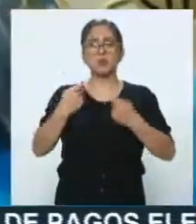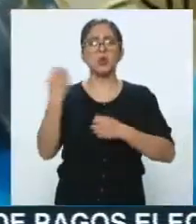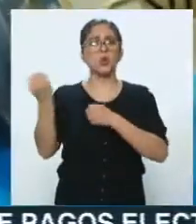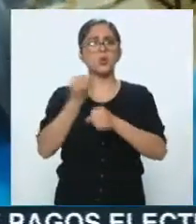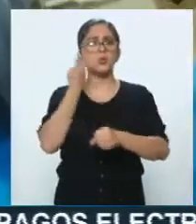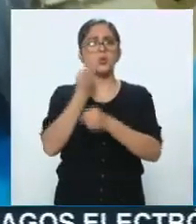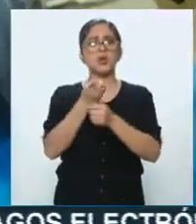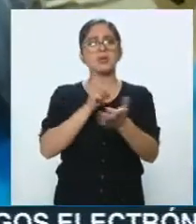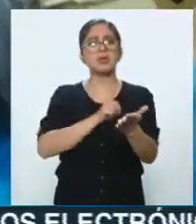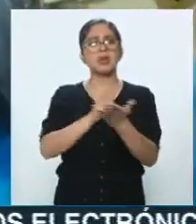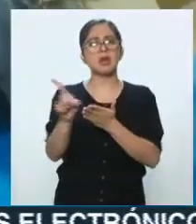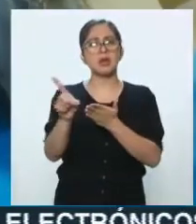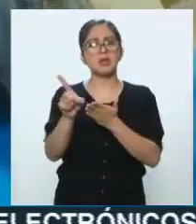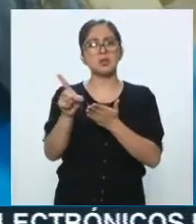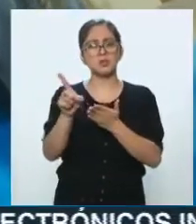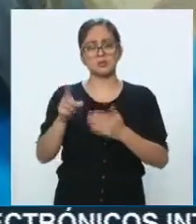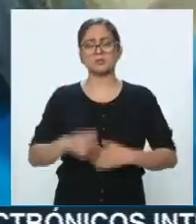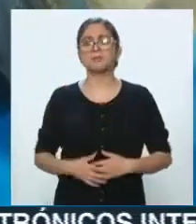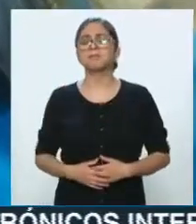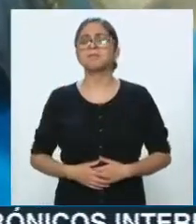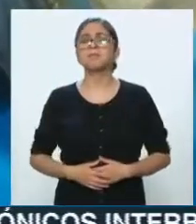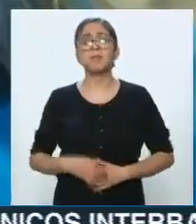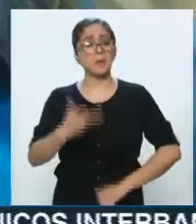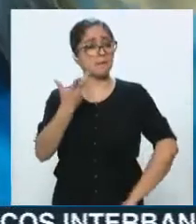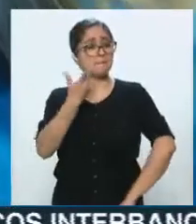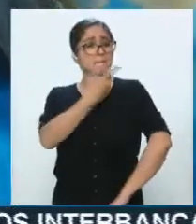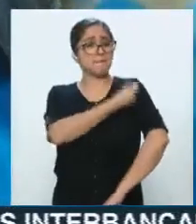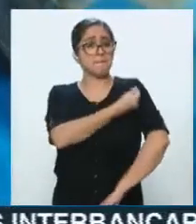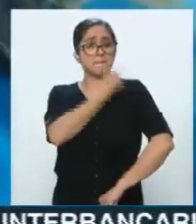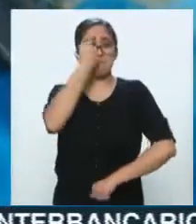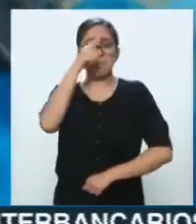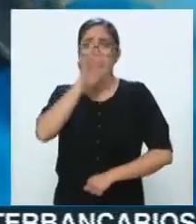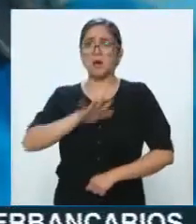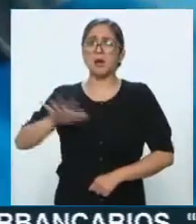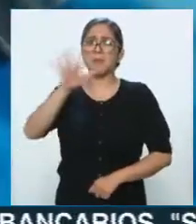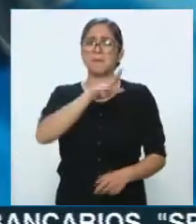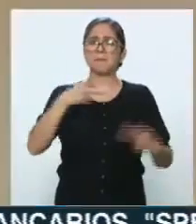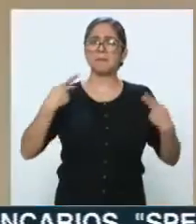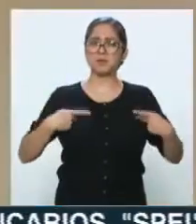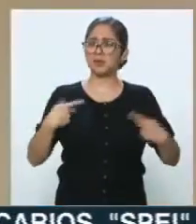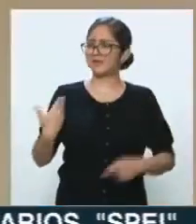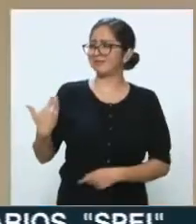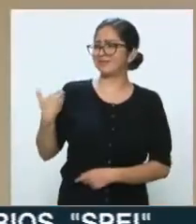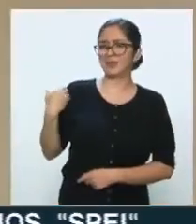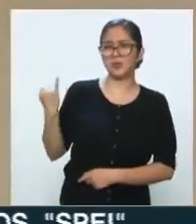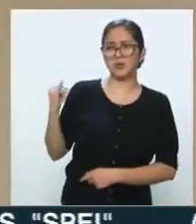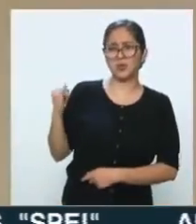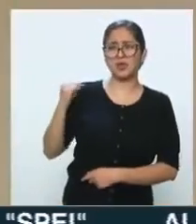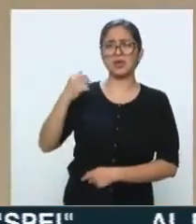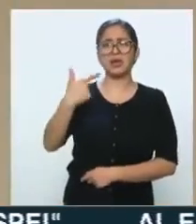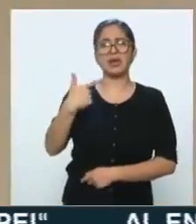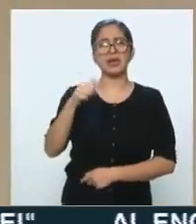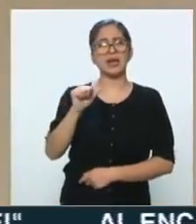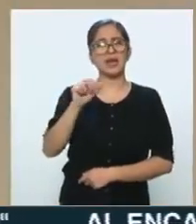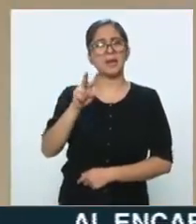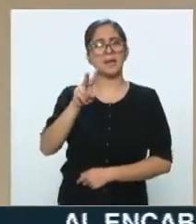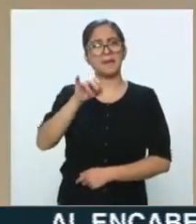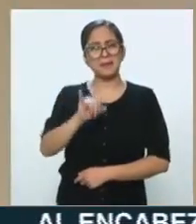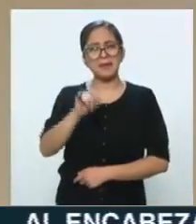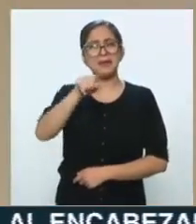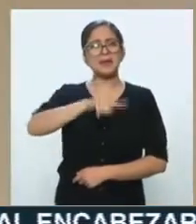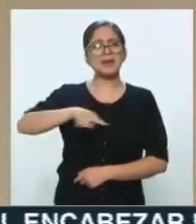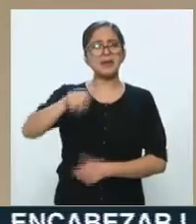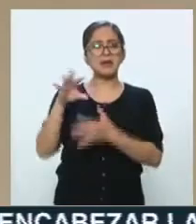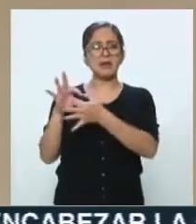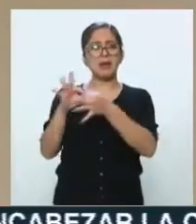Por una vacuna para todos. En días recientes, en la última semana de junio, la Gavi, Alianza Mundial para